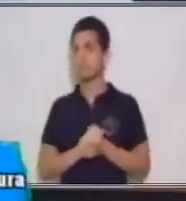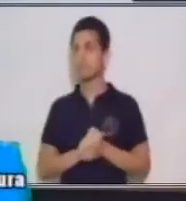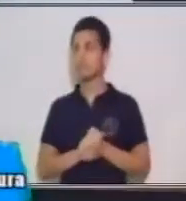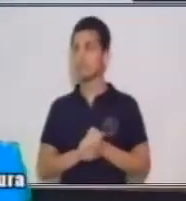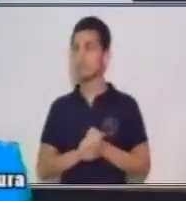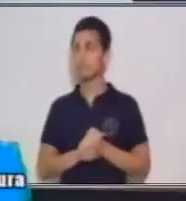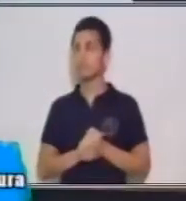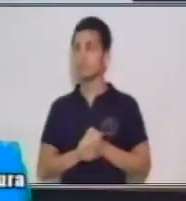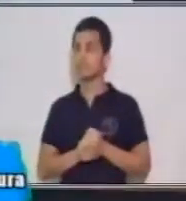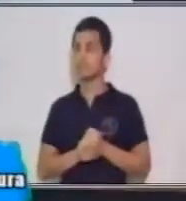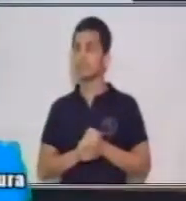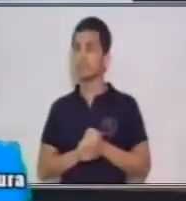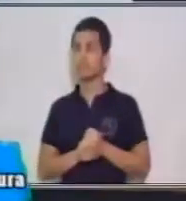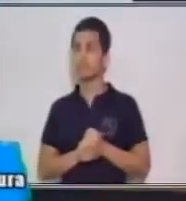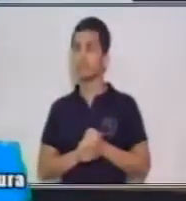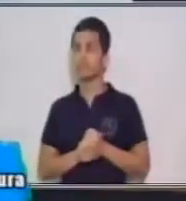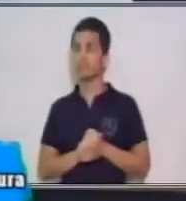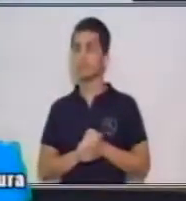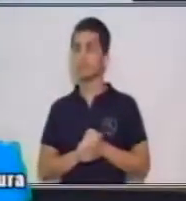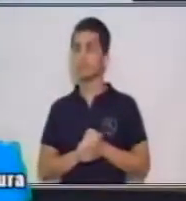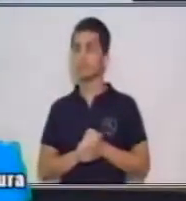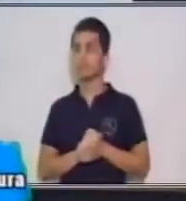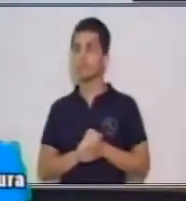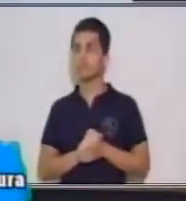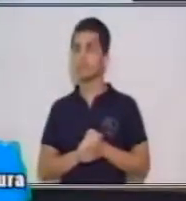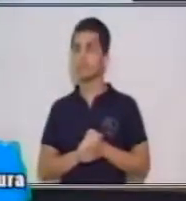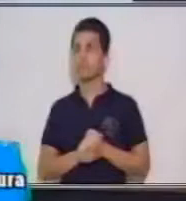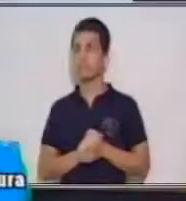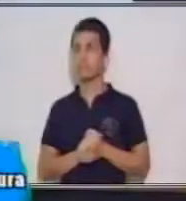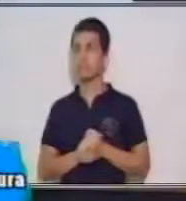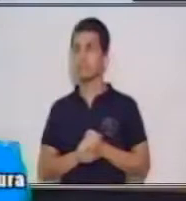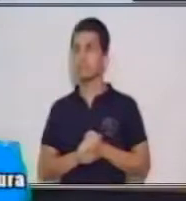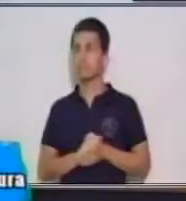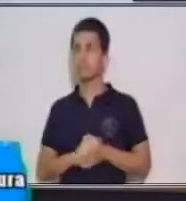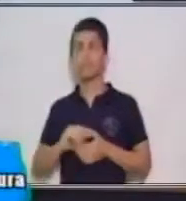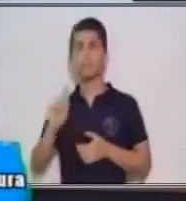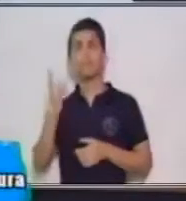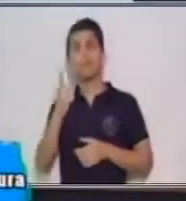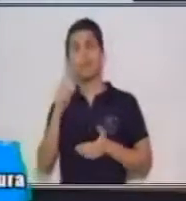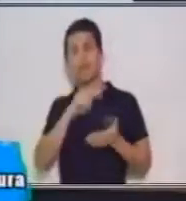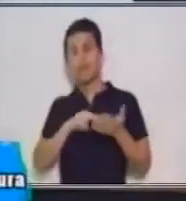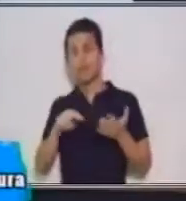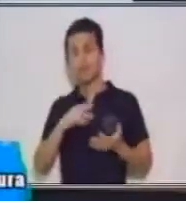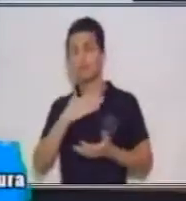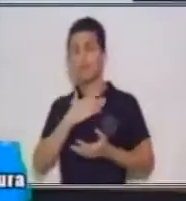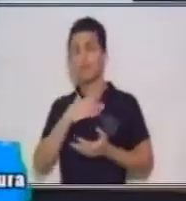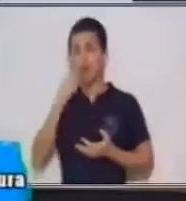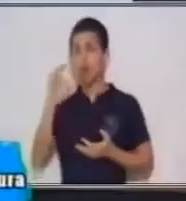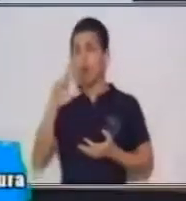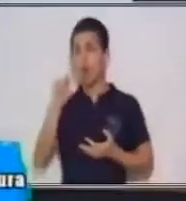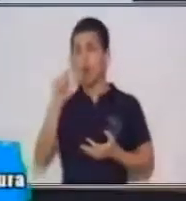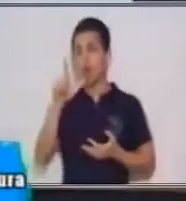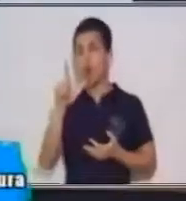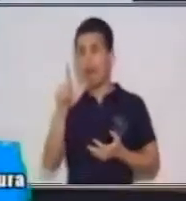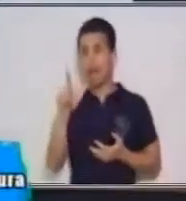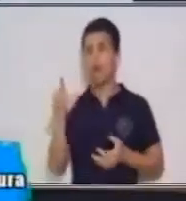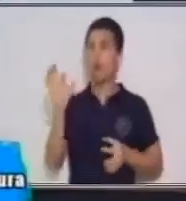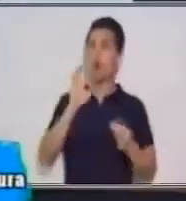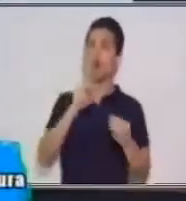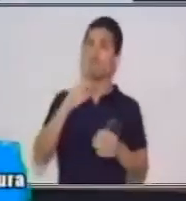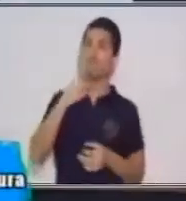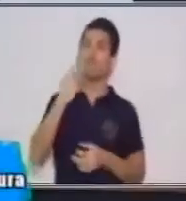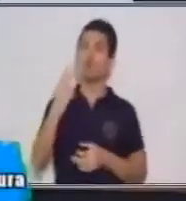Tenemos que la primera lectura es la lectura oral o la lectura en voz alta.